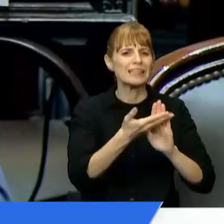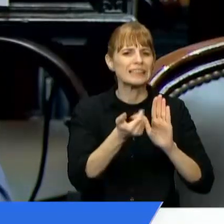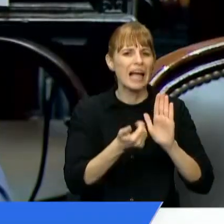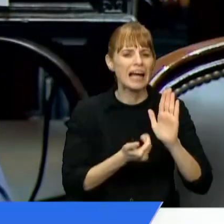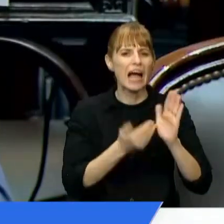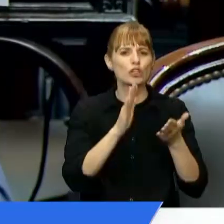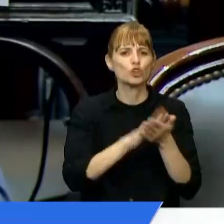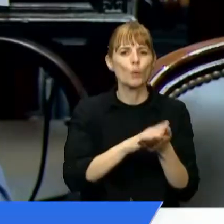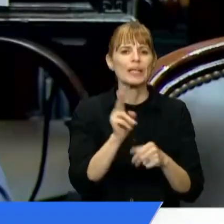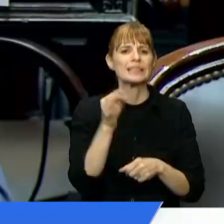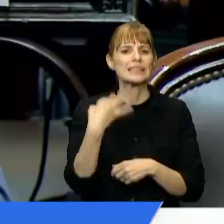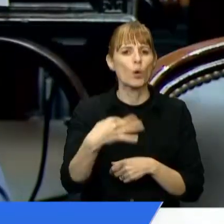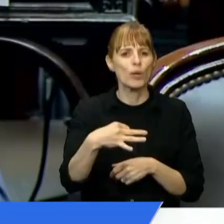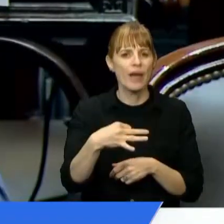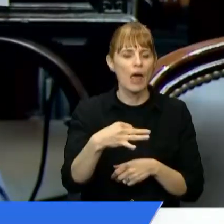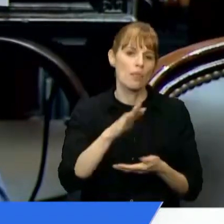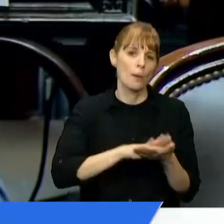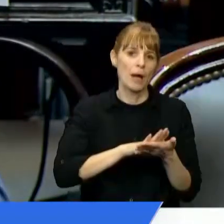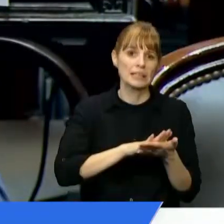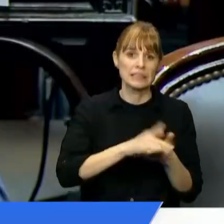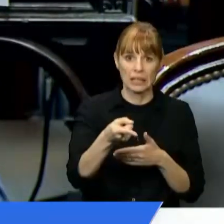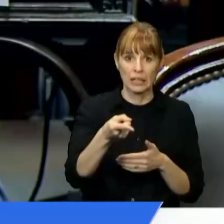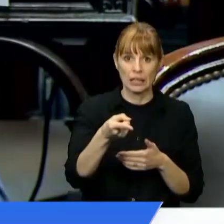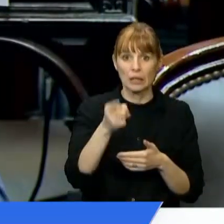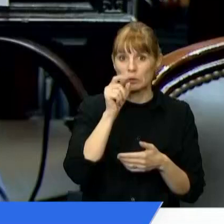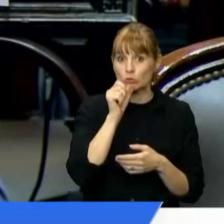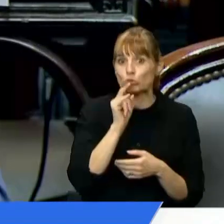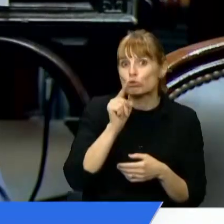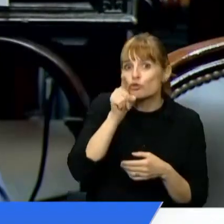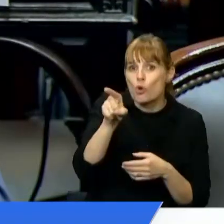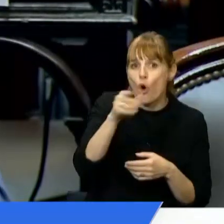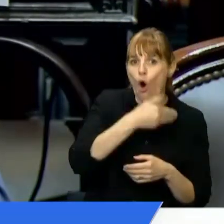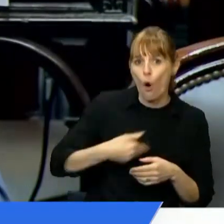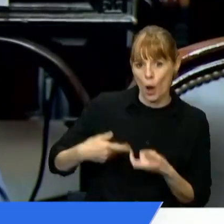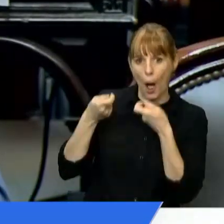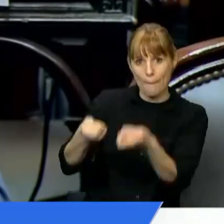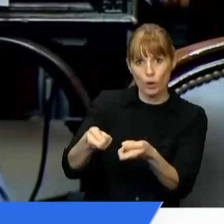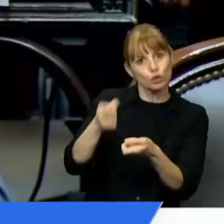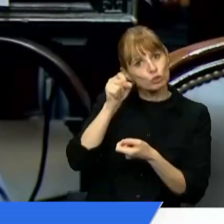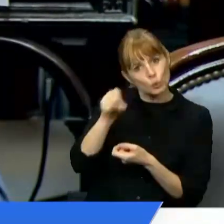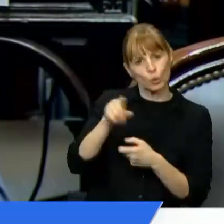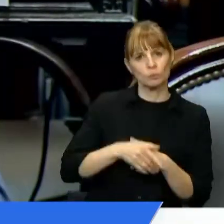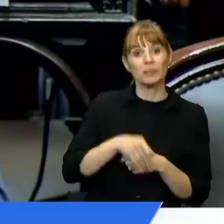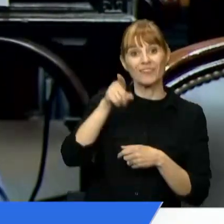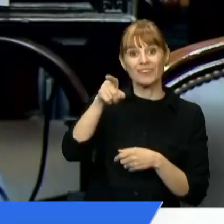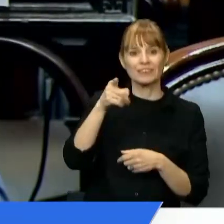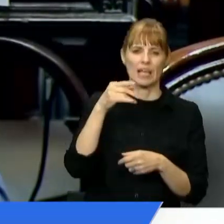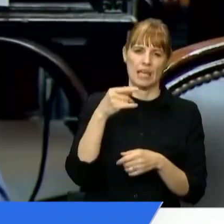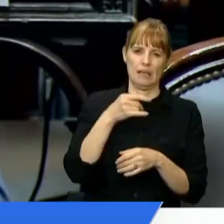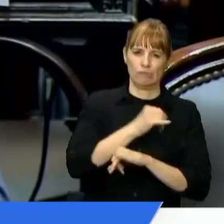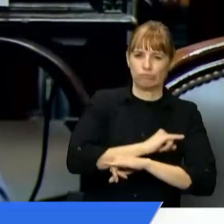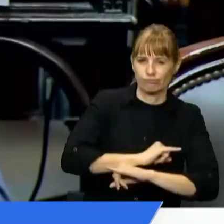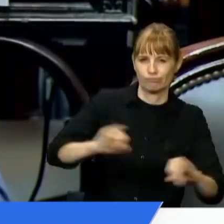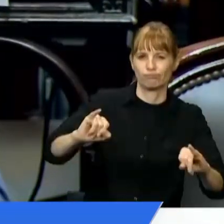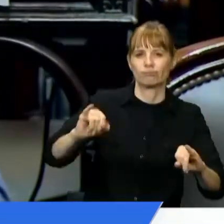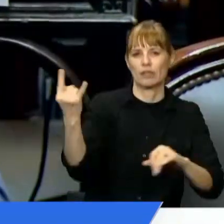de seguridad y por lo tanto las bases respectivas fue el gobierno que usted apoya. Así que lo que está haciendo es generando una fake news